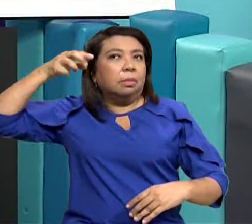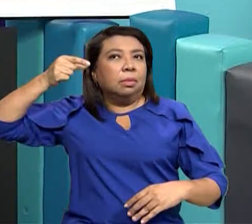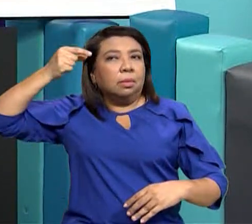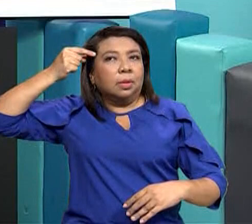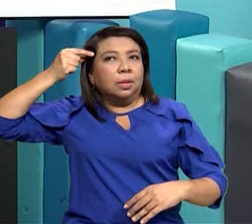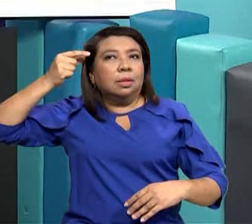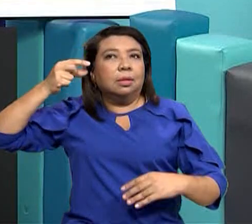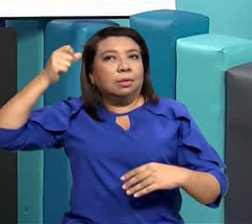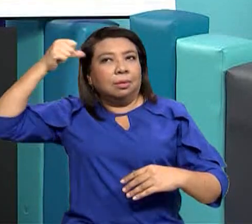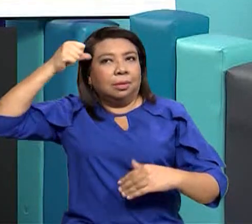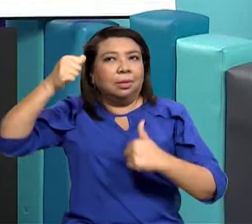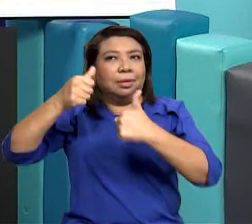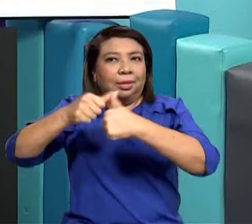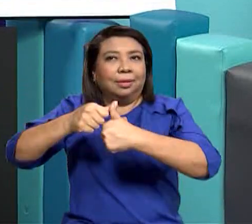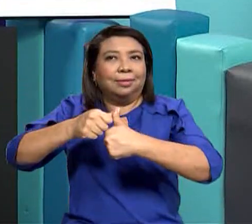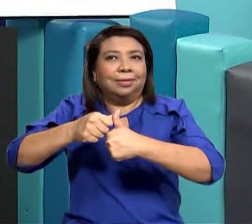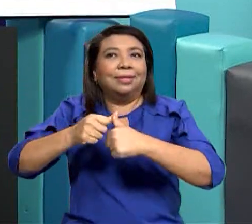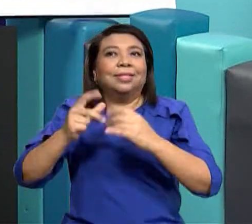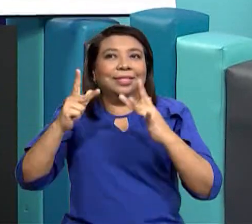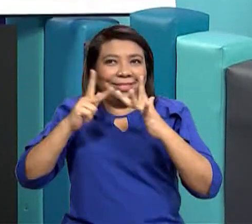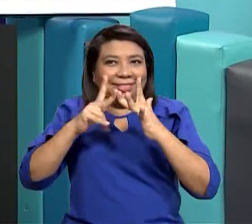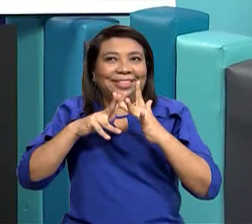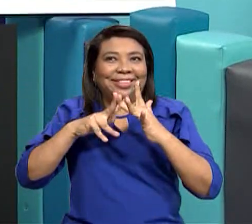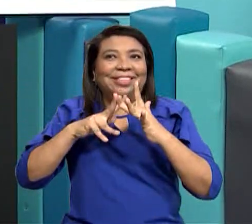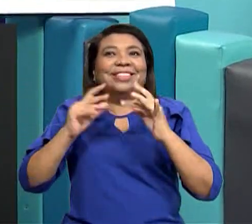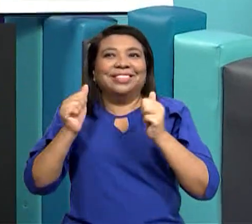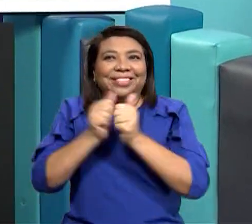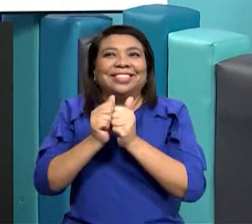recuerda conéctate con la estrella